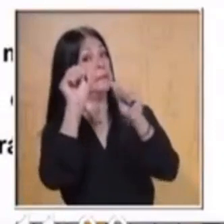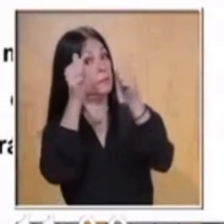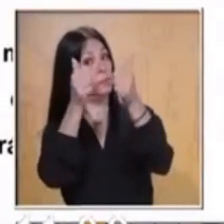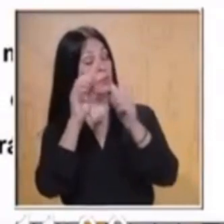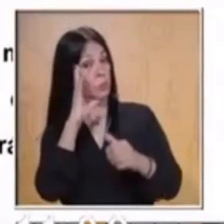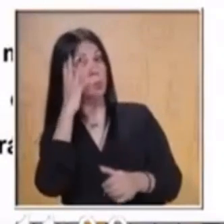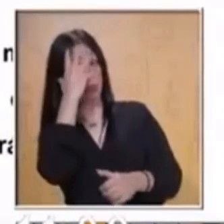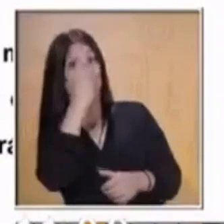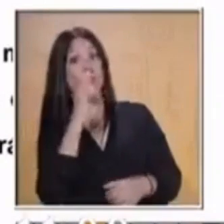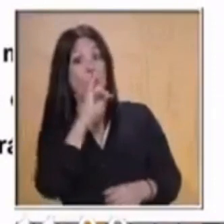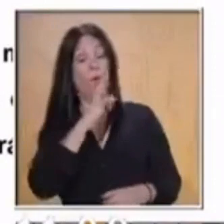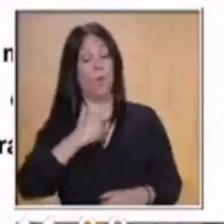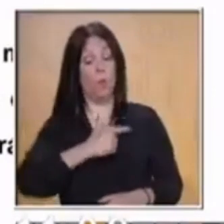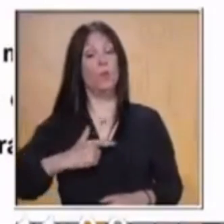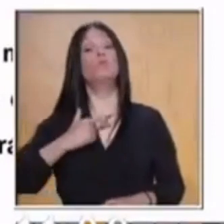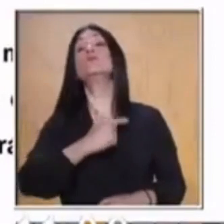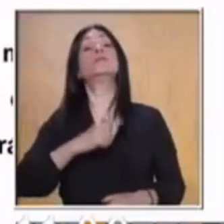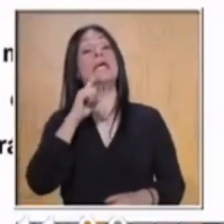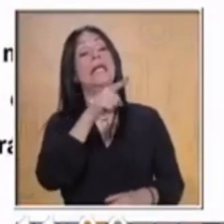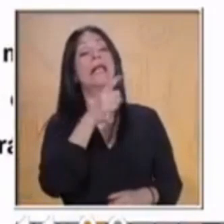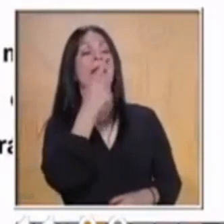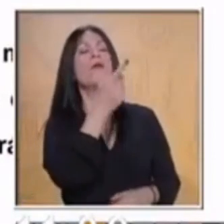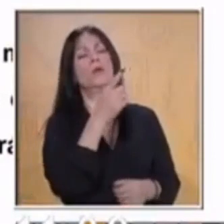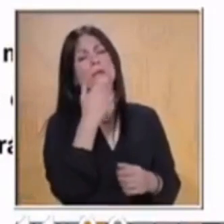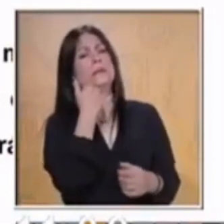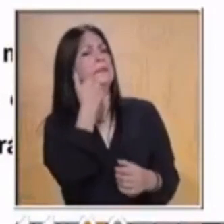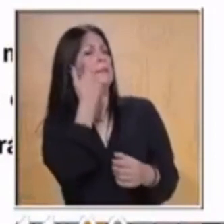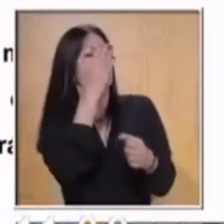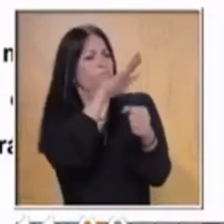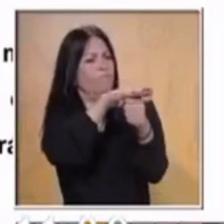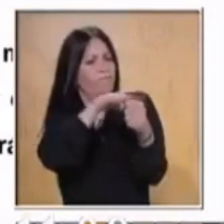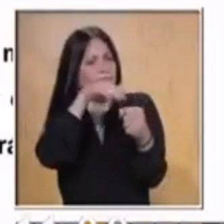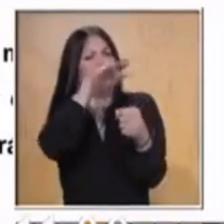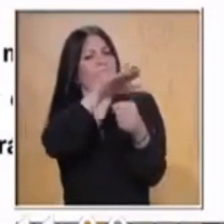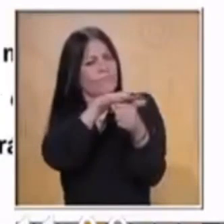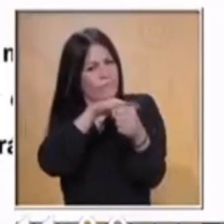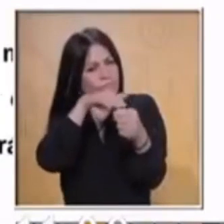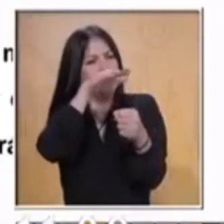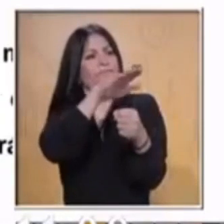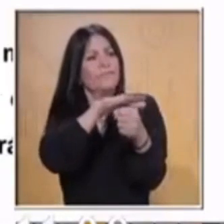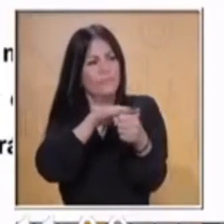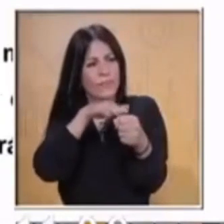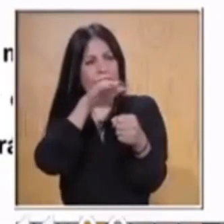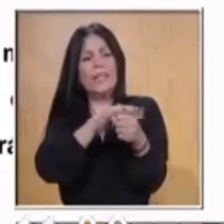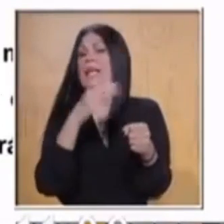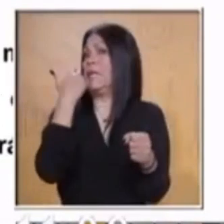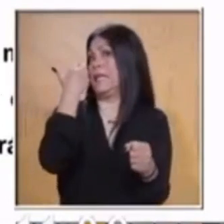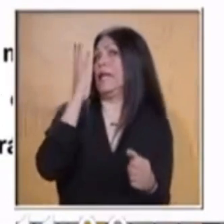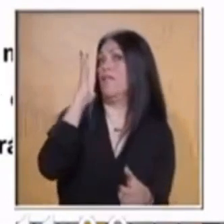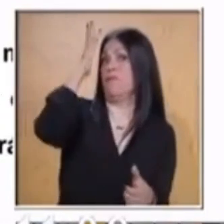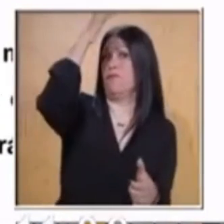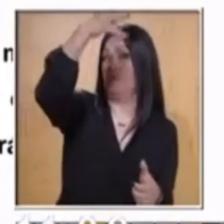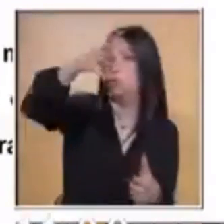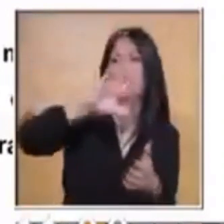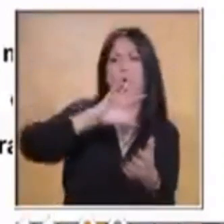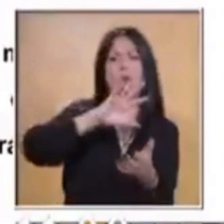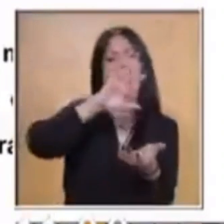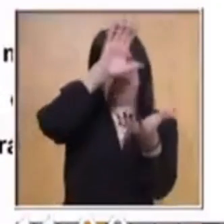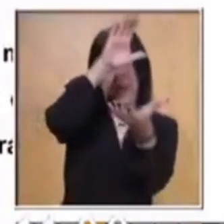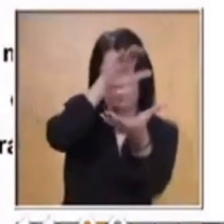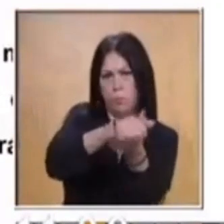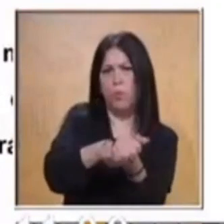promesas, asegurándole que se casaría con ella y que un día la llevaría a conocer